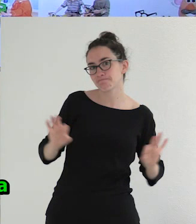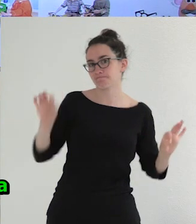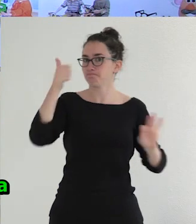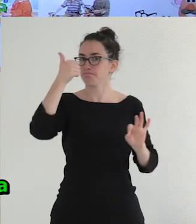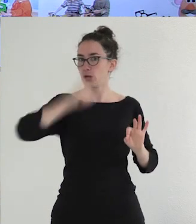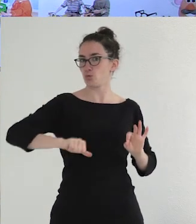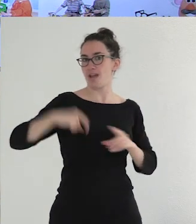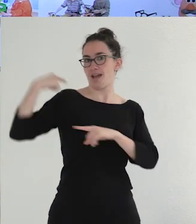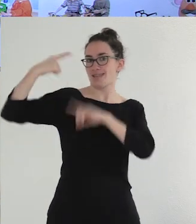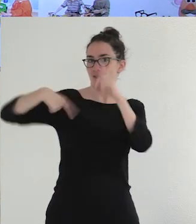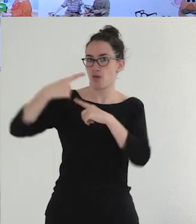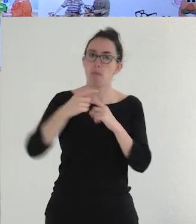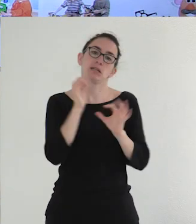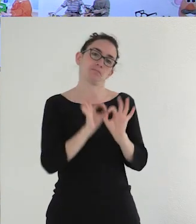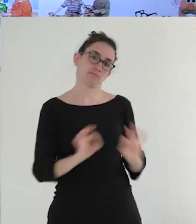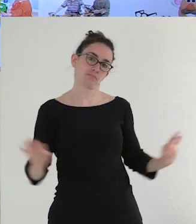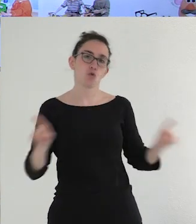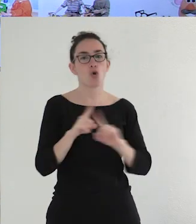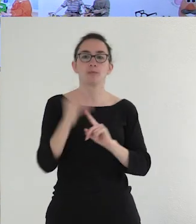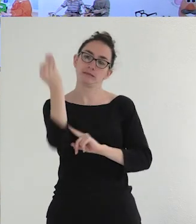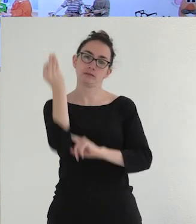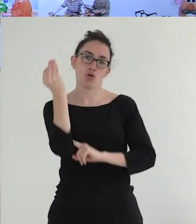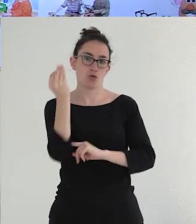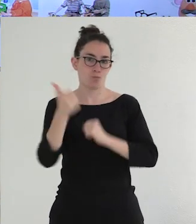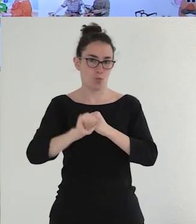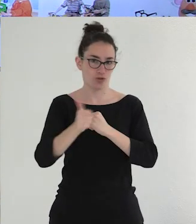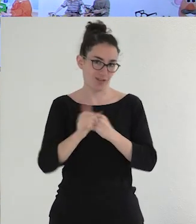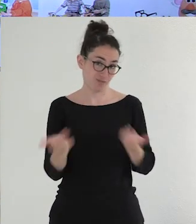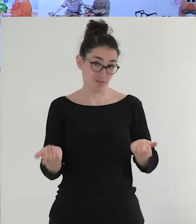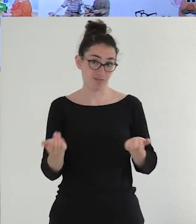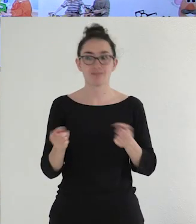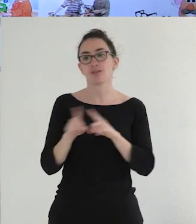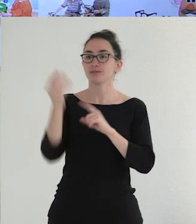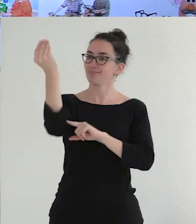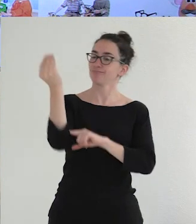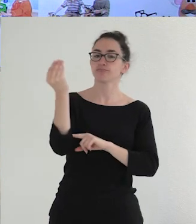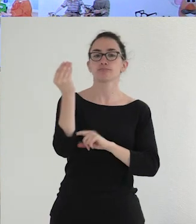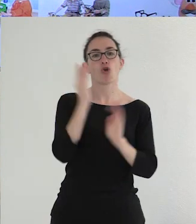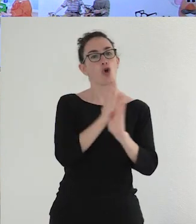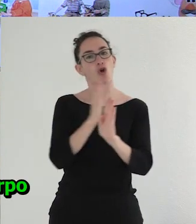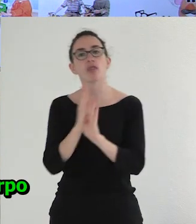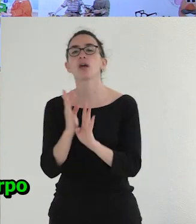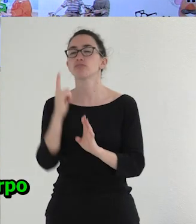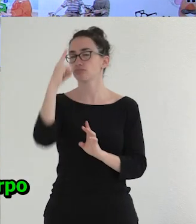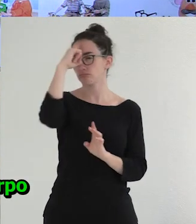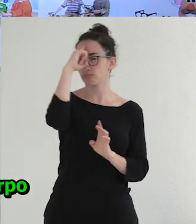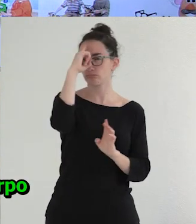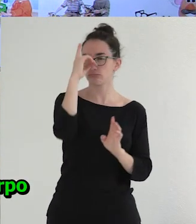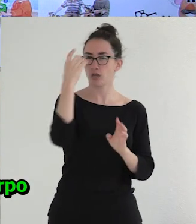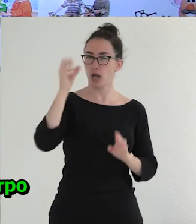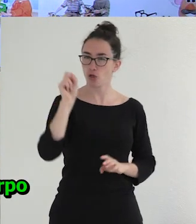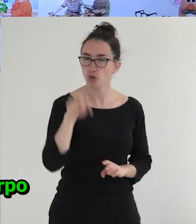la masculinidad tradicional, que sería el Potato, lo digo, como el aprendizaje, o el simbolismo del orden, la racionalidad, el cientifismo, el